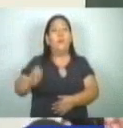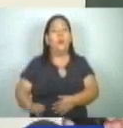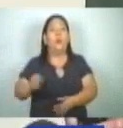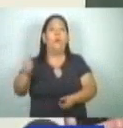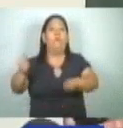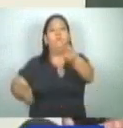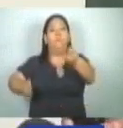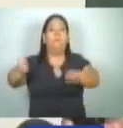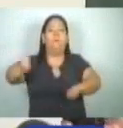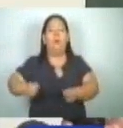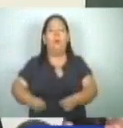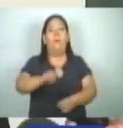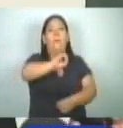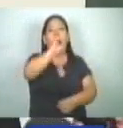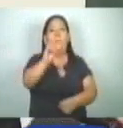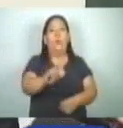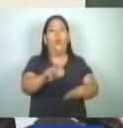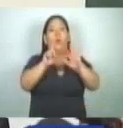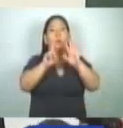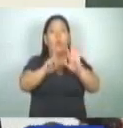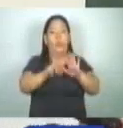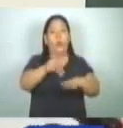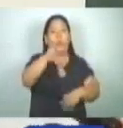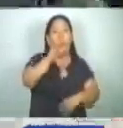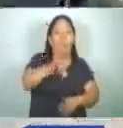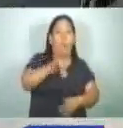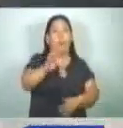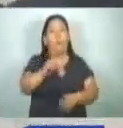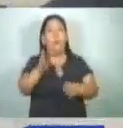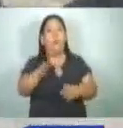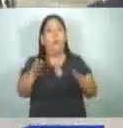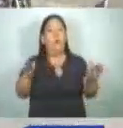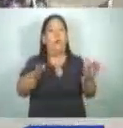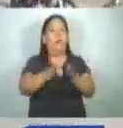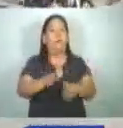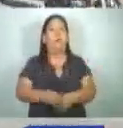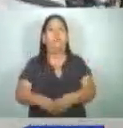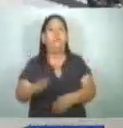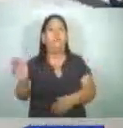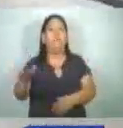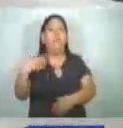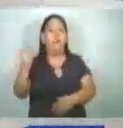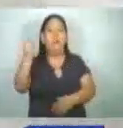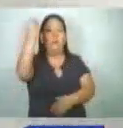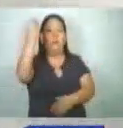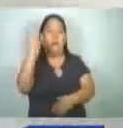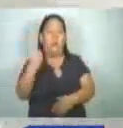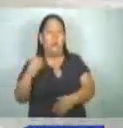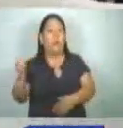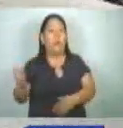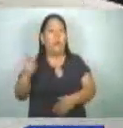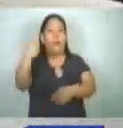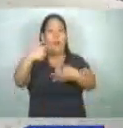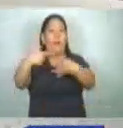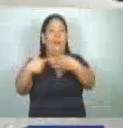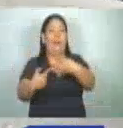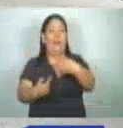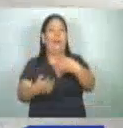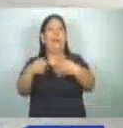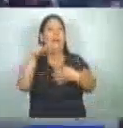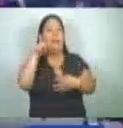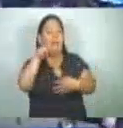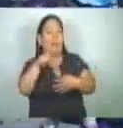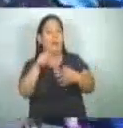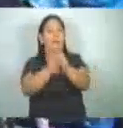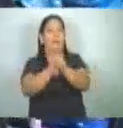de carga y el 6% ha sido también a transporte colectivo. El irrespeto a la normativa vial sigue provocando siniestros